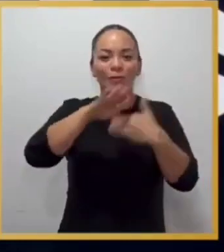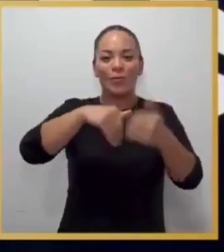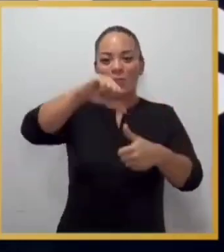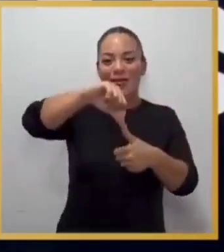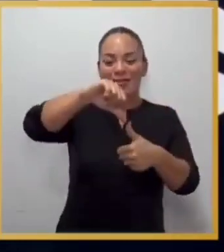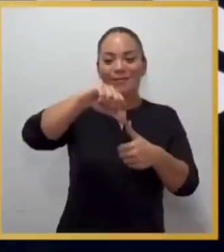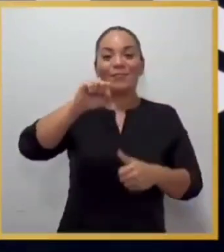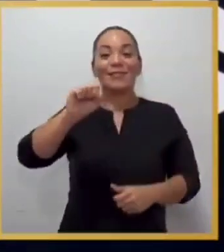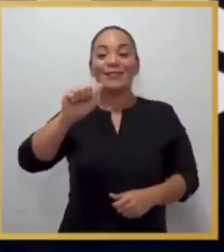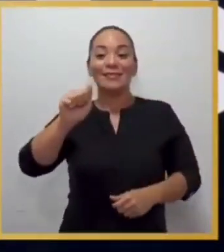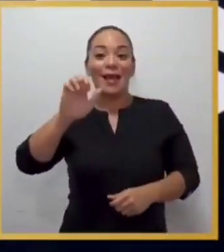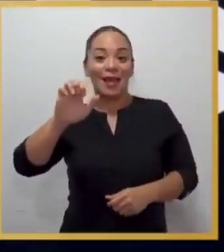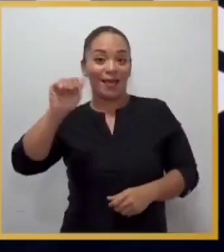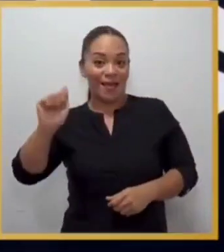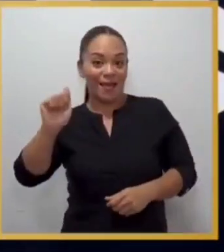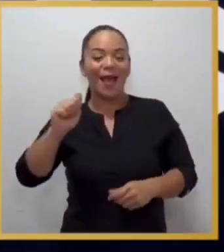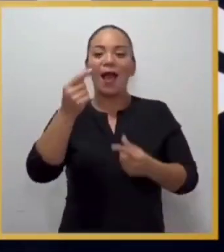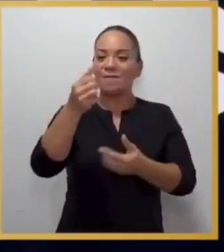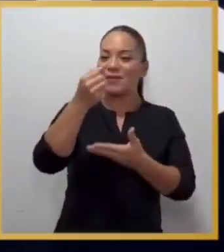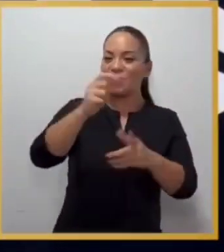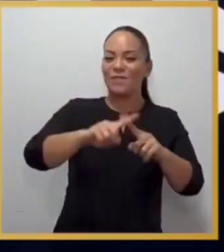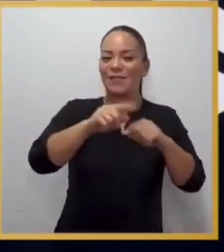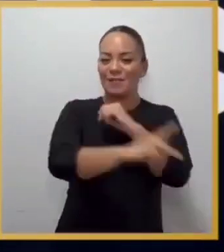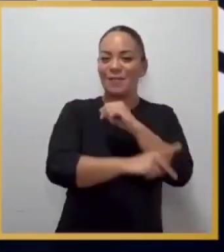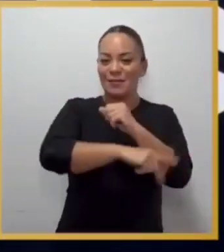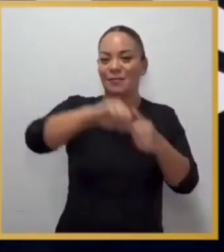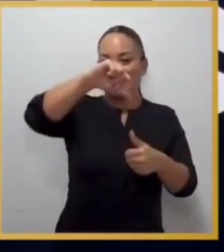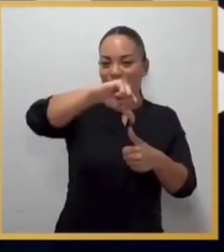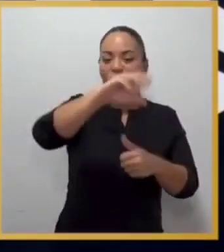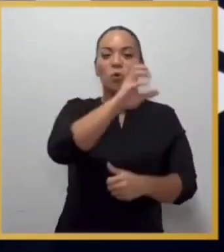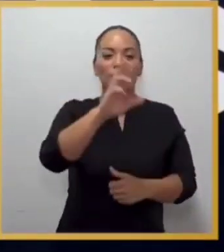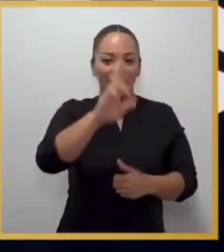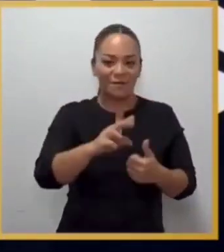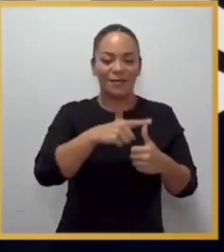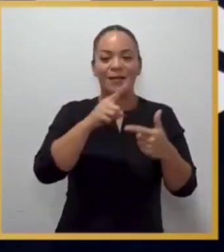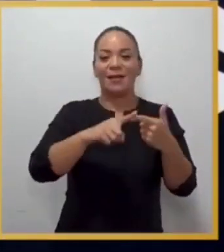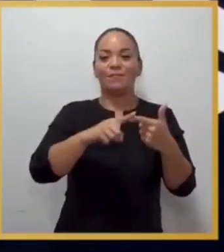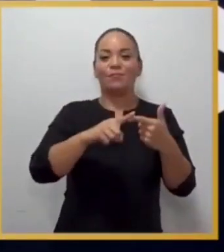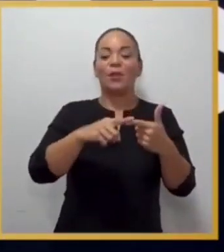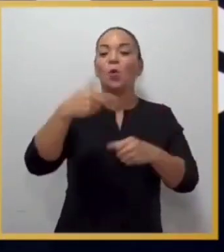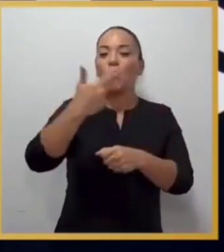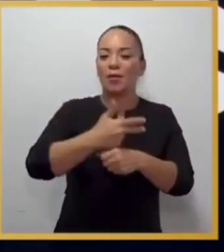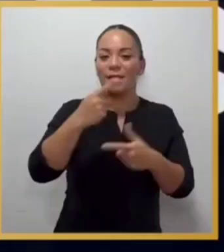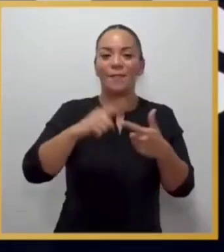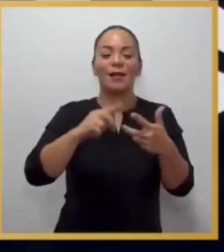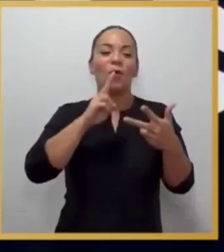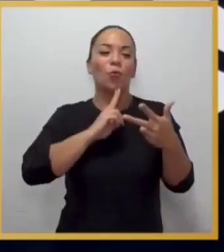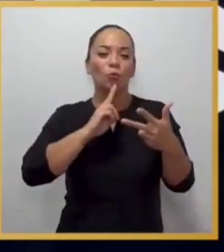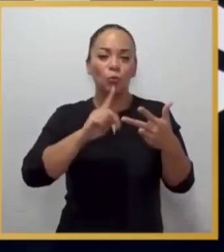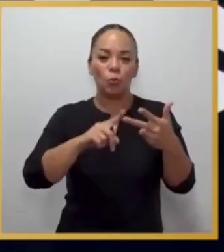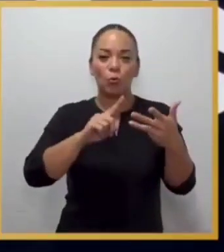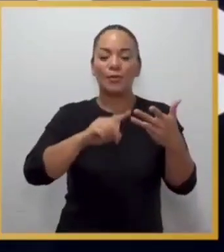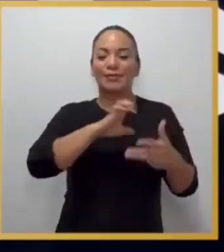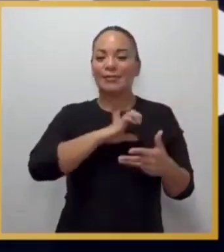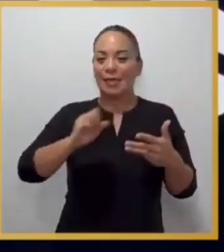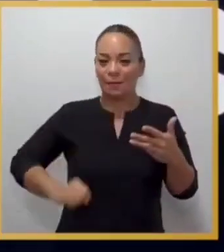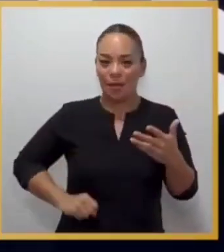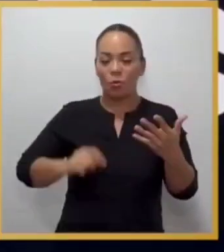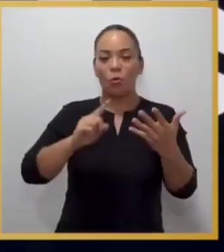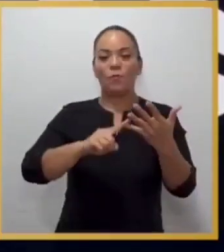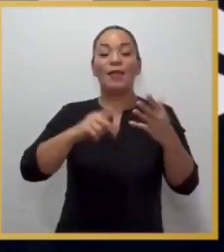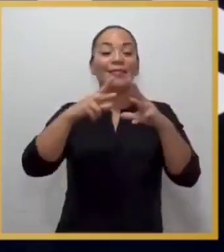pretextos de la industria de China y